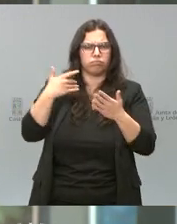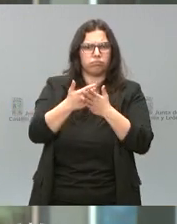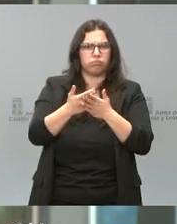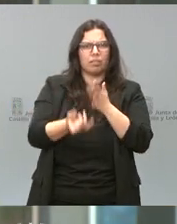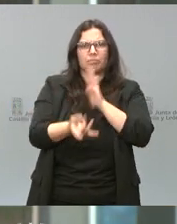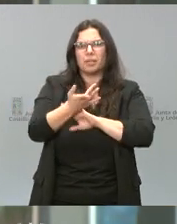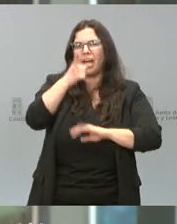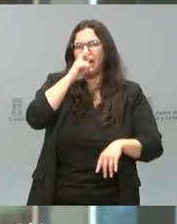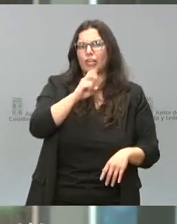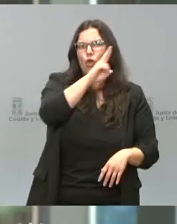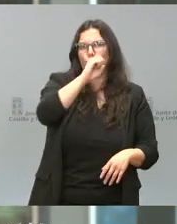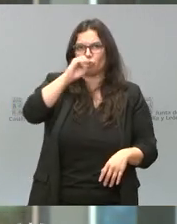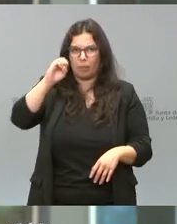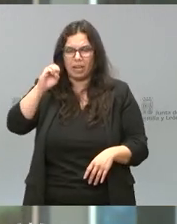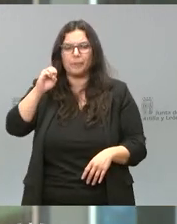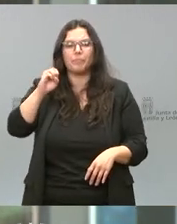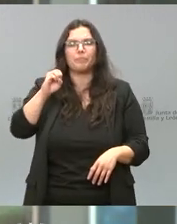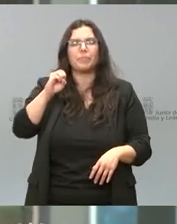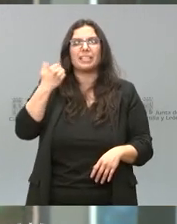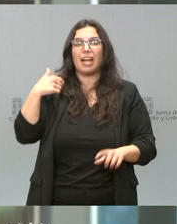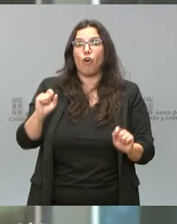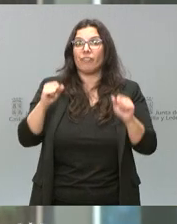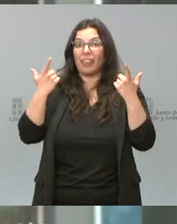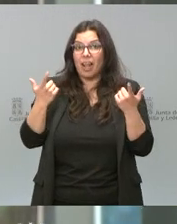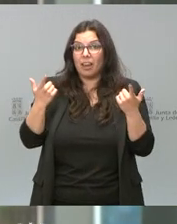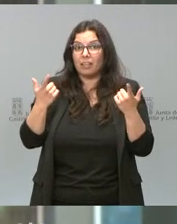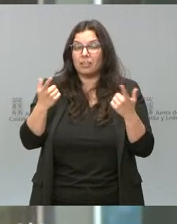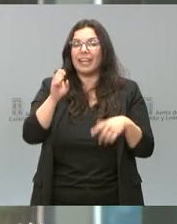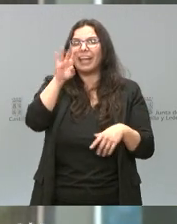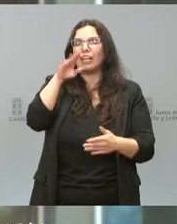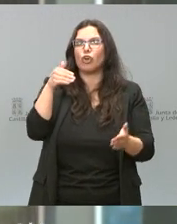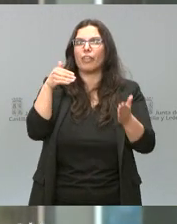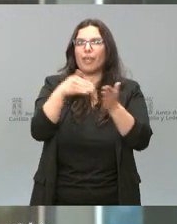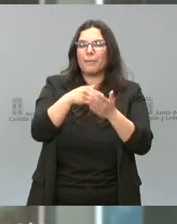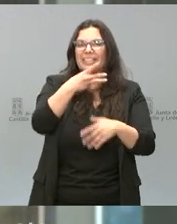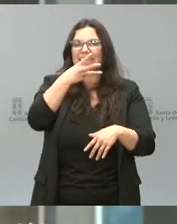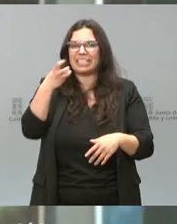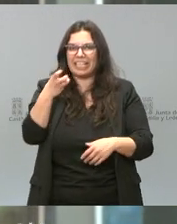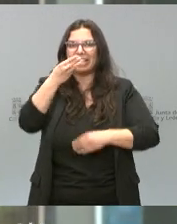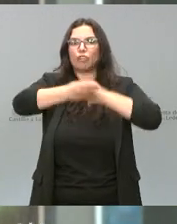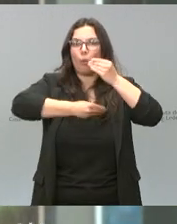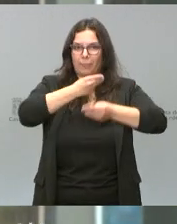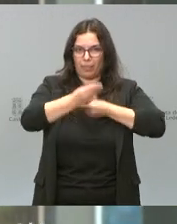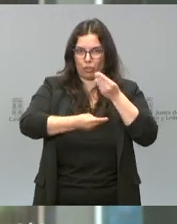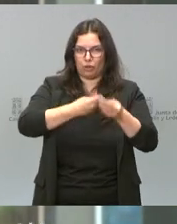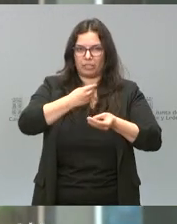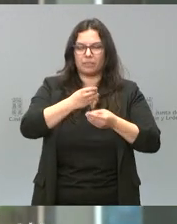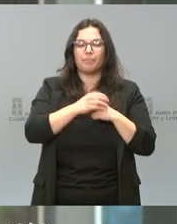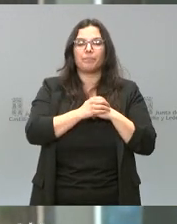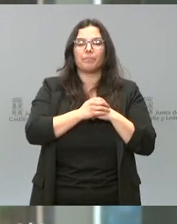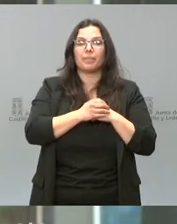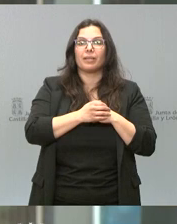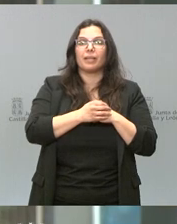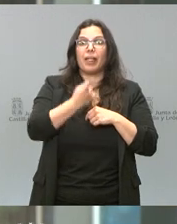marcha en el año 2000, se han formalizado 14.300 operaciones. De los